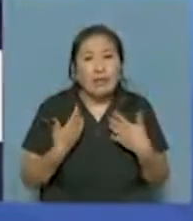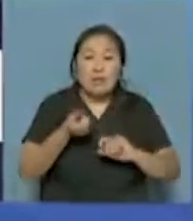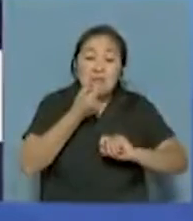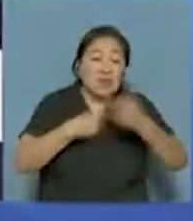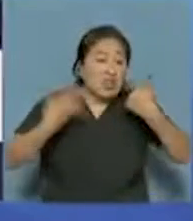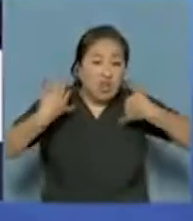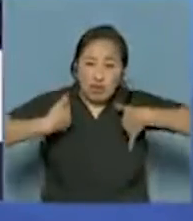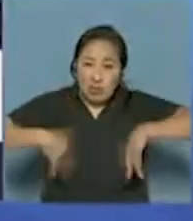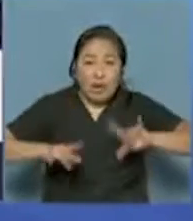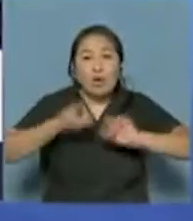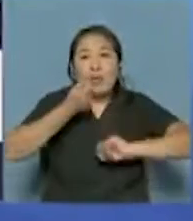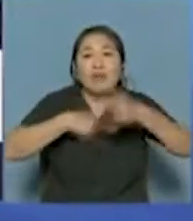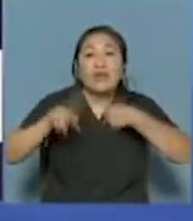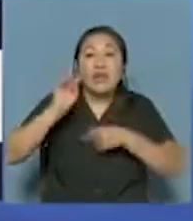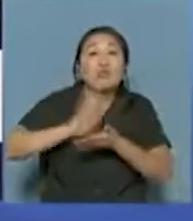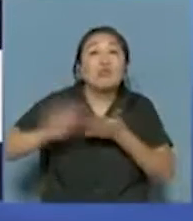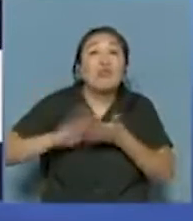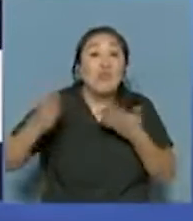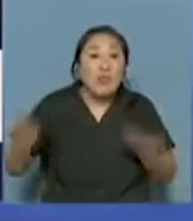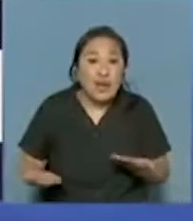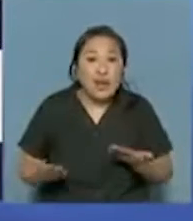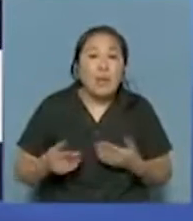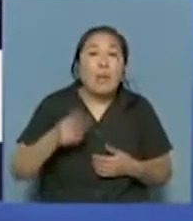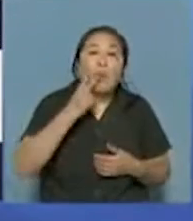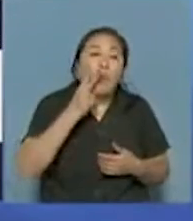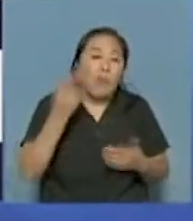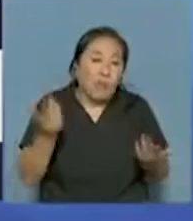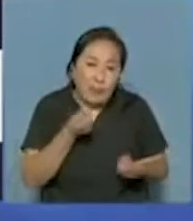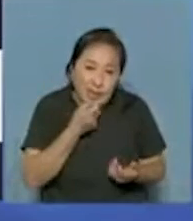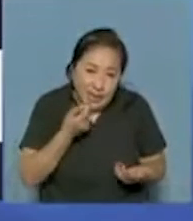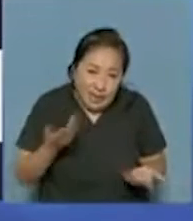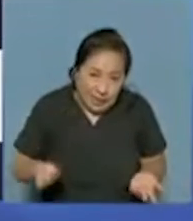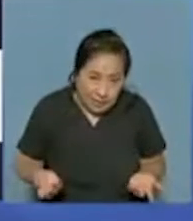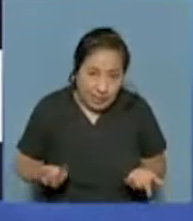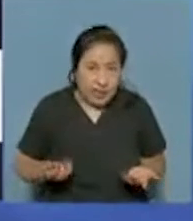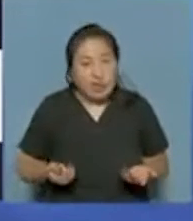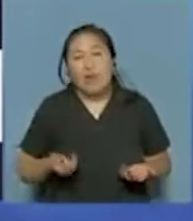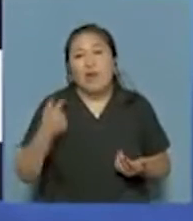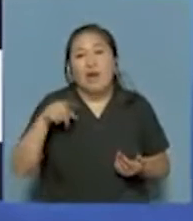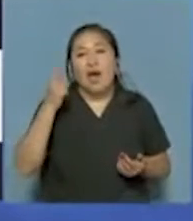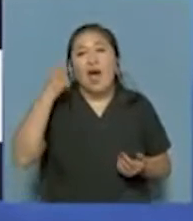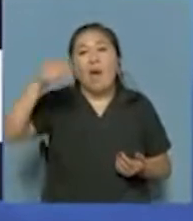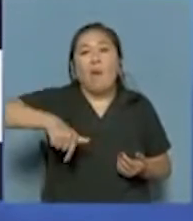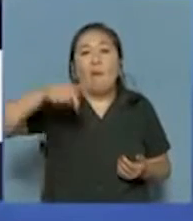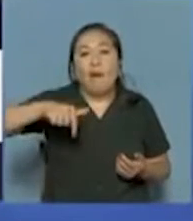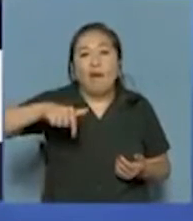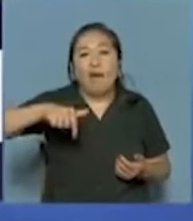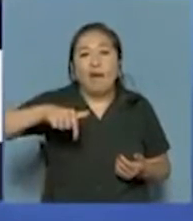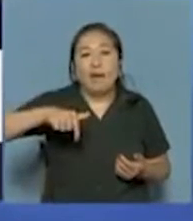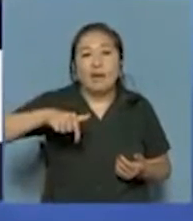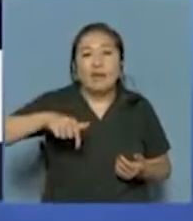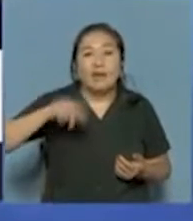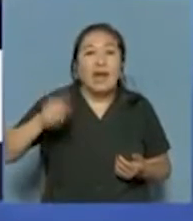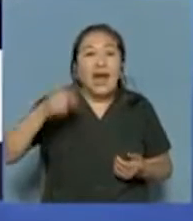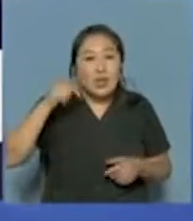tradicional como para aquel mercado nuevo, que es el nuevo fumado, que es este que, no es cierto, ahora está haciendo